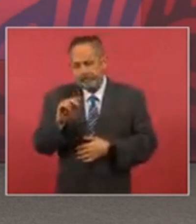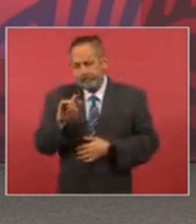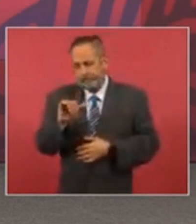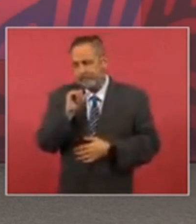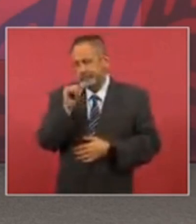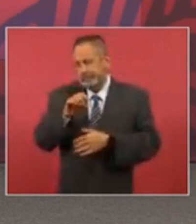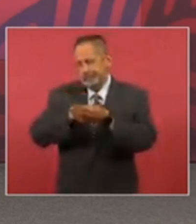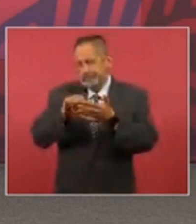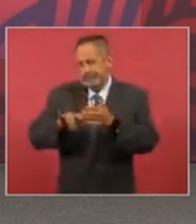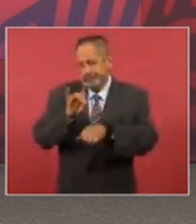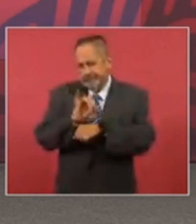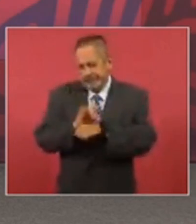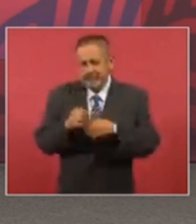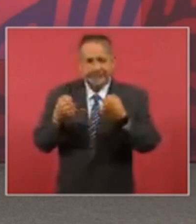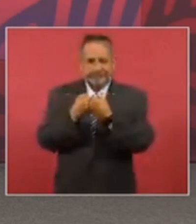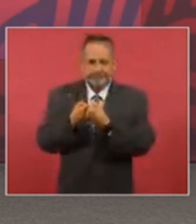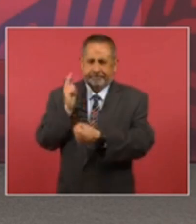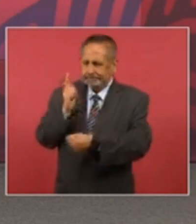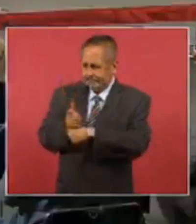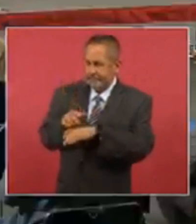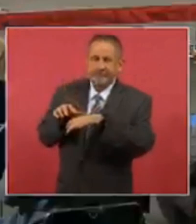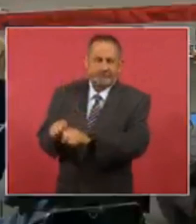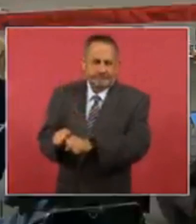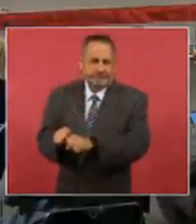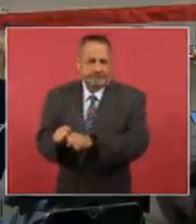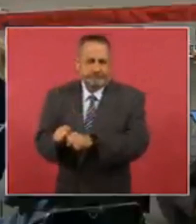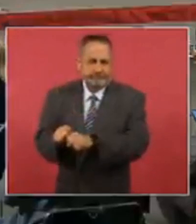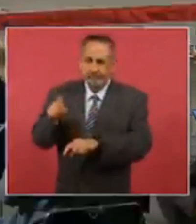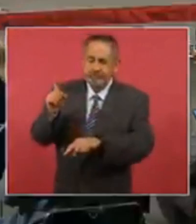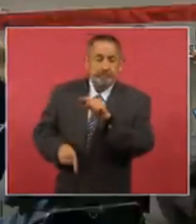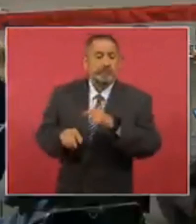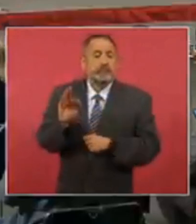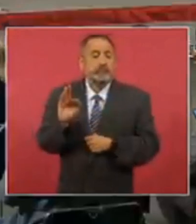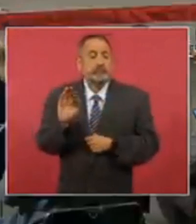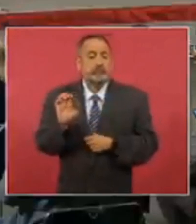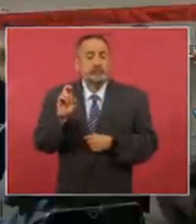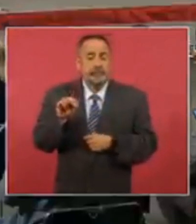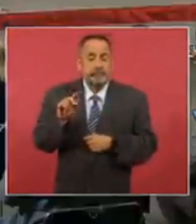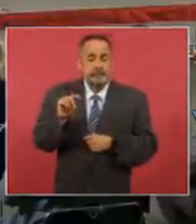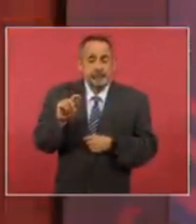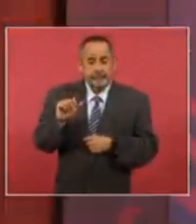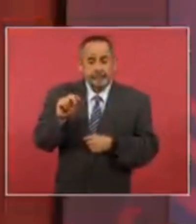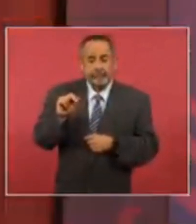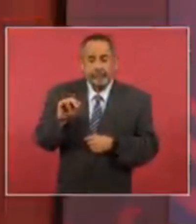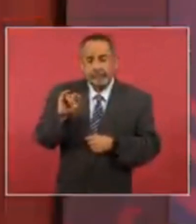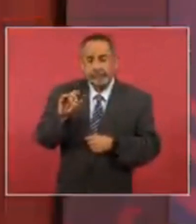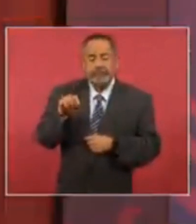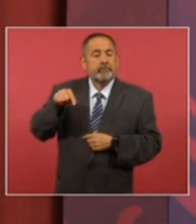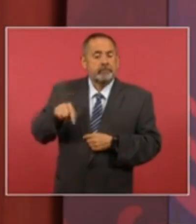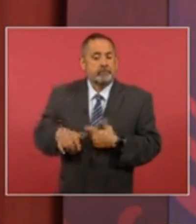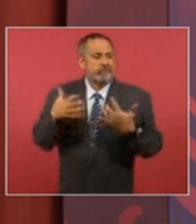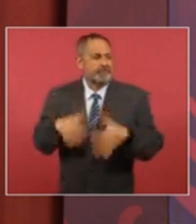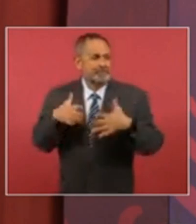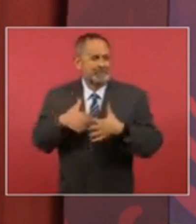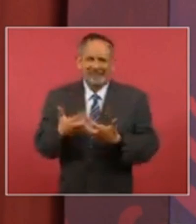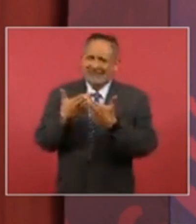la frontera que conste de que el fentanilo no se produce